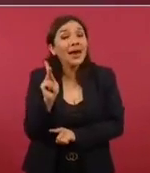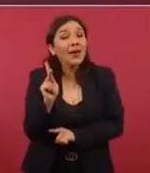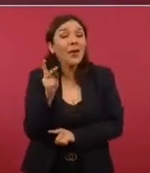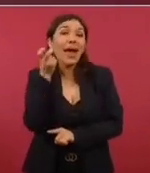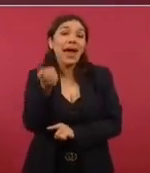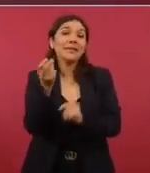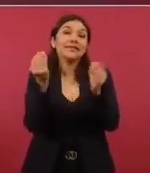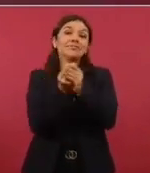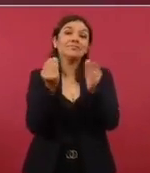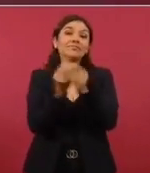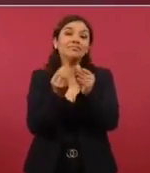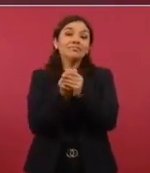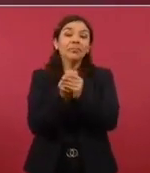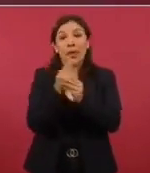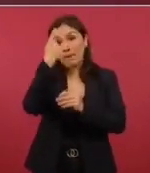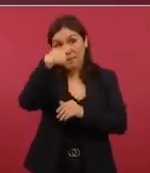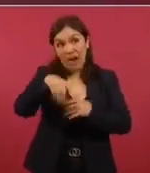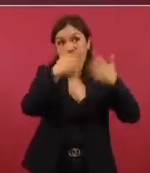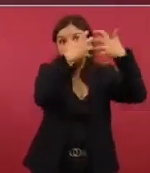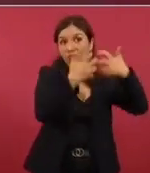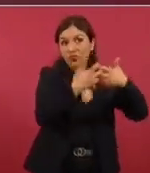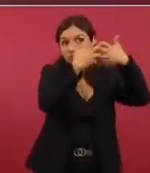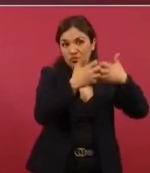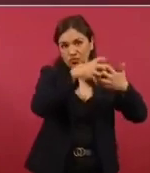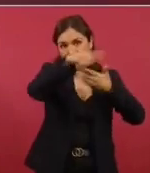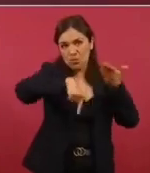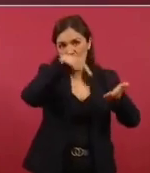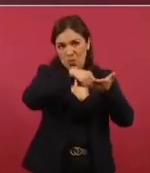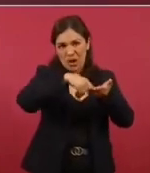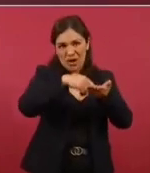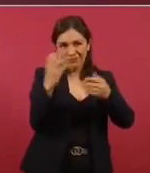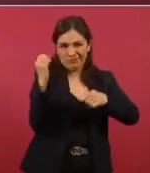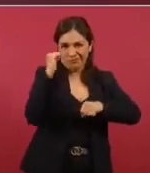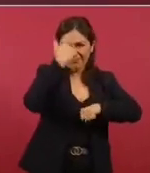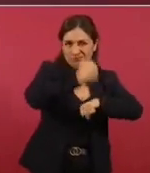la planta, como…